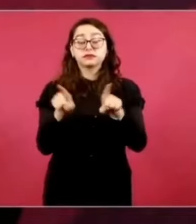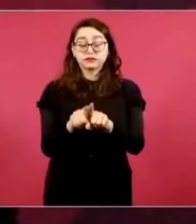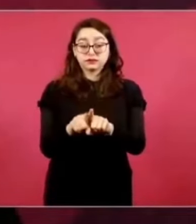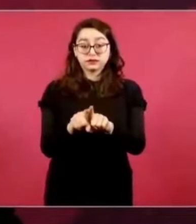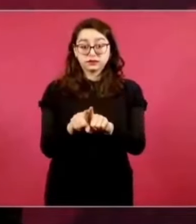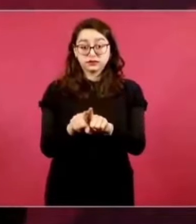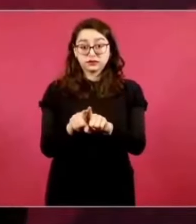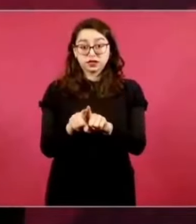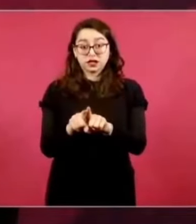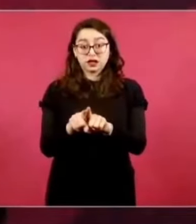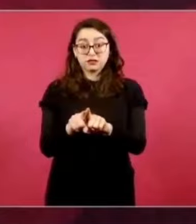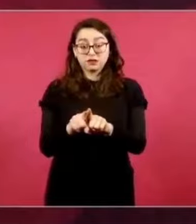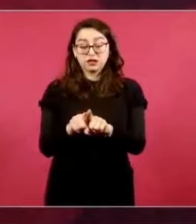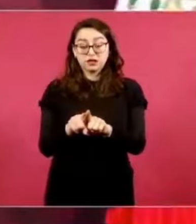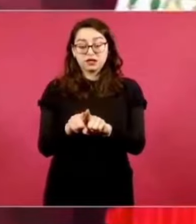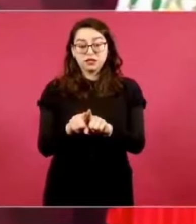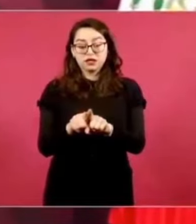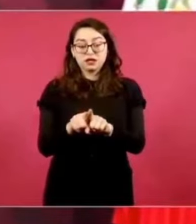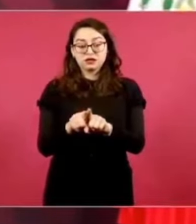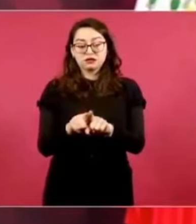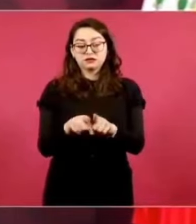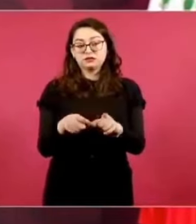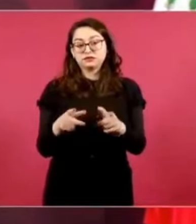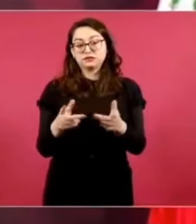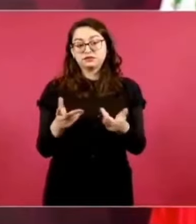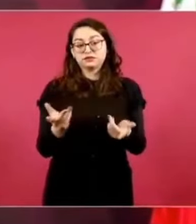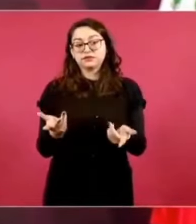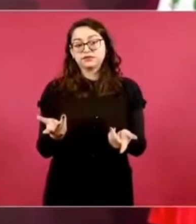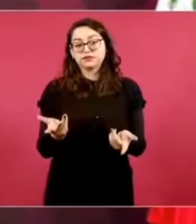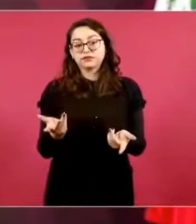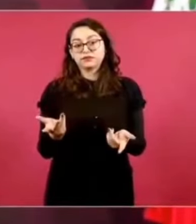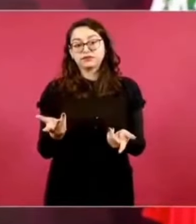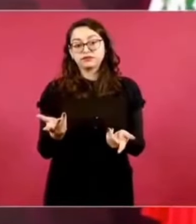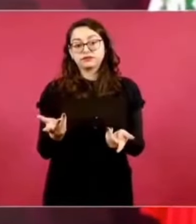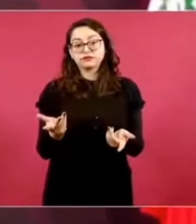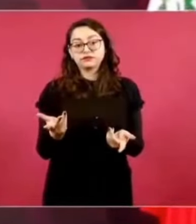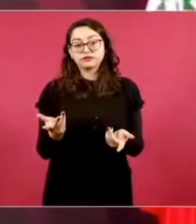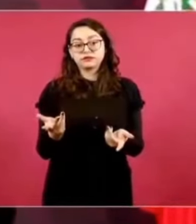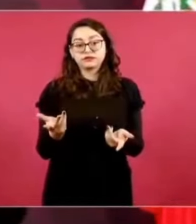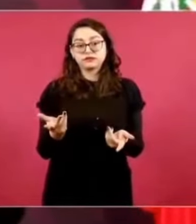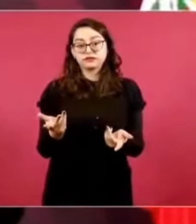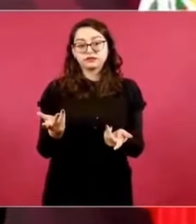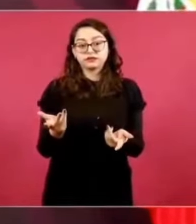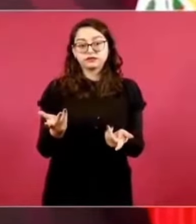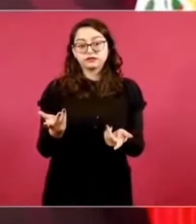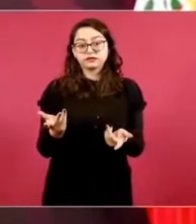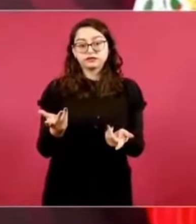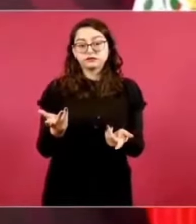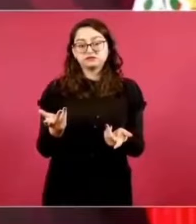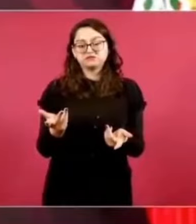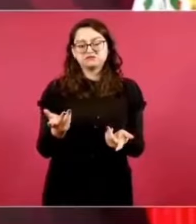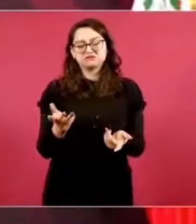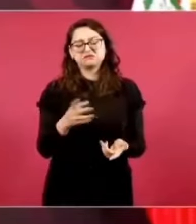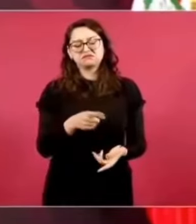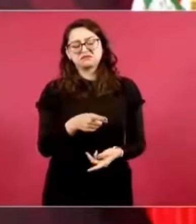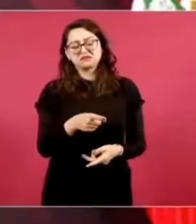como si se tratara